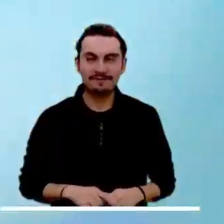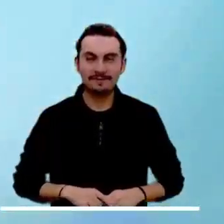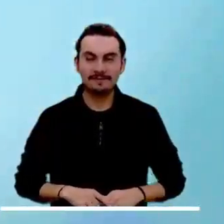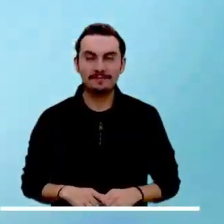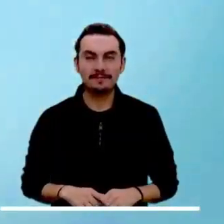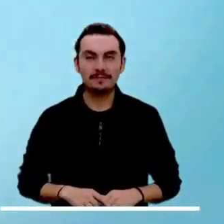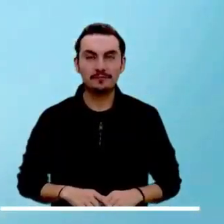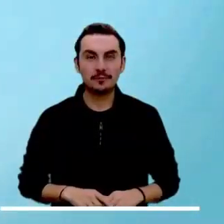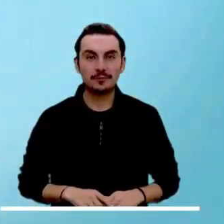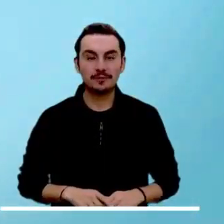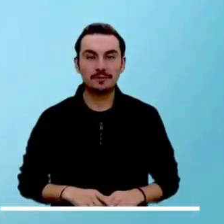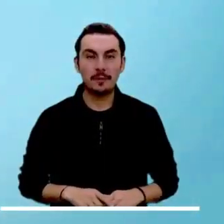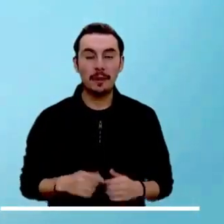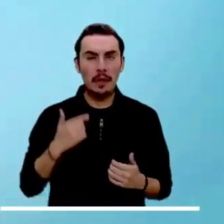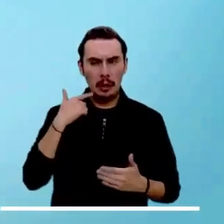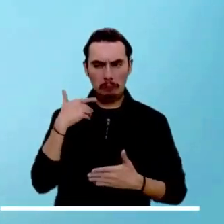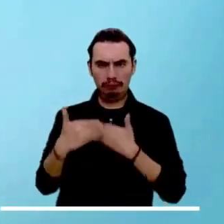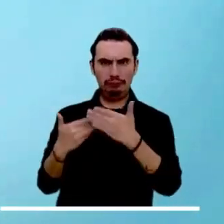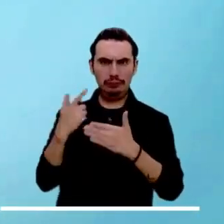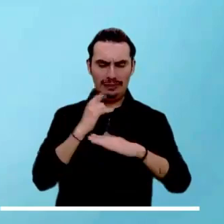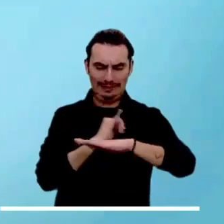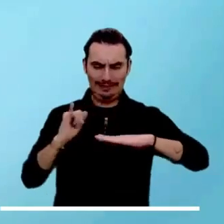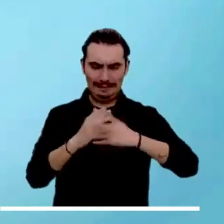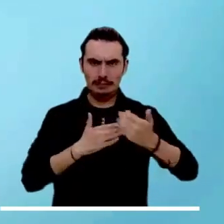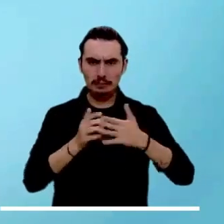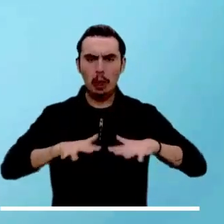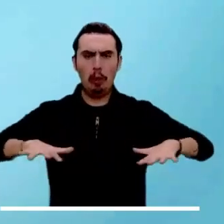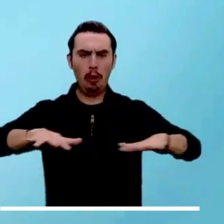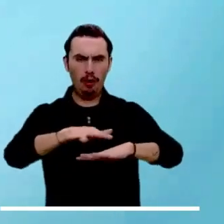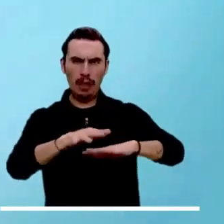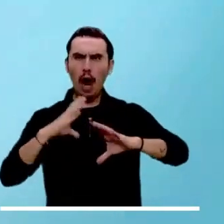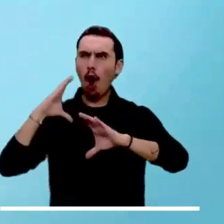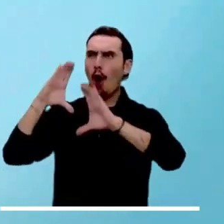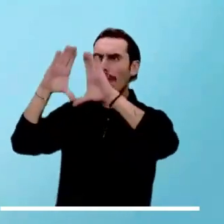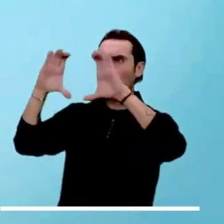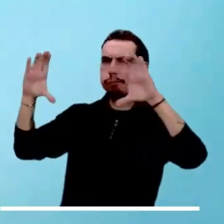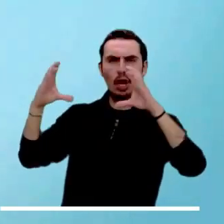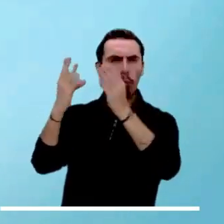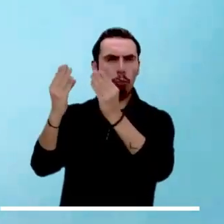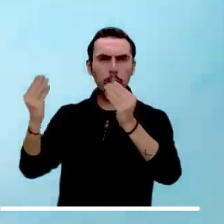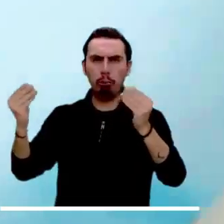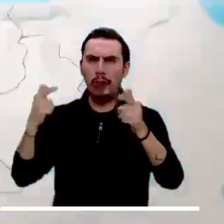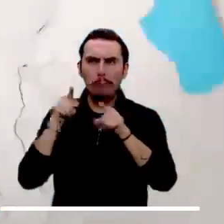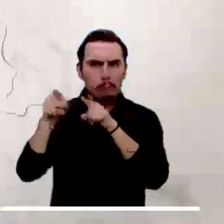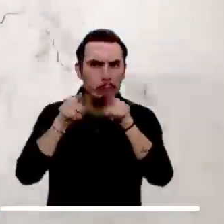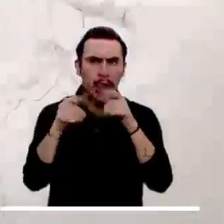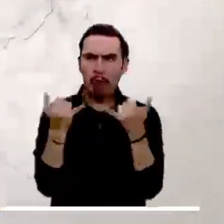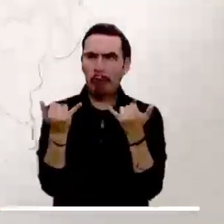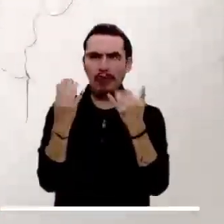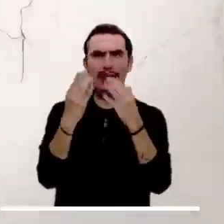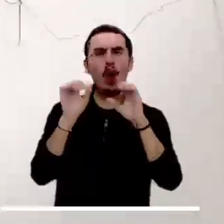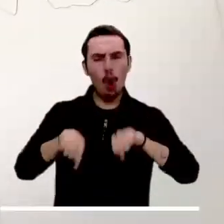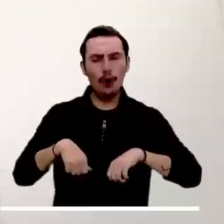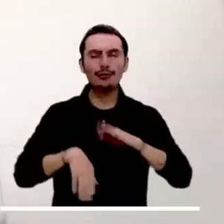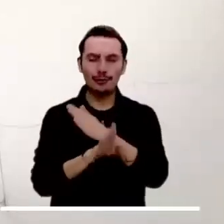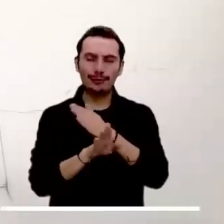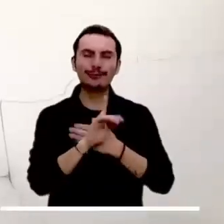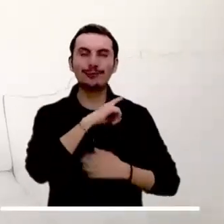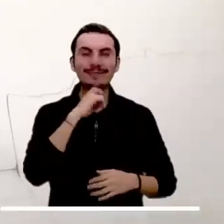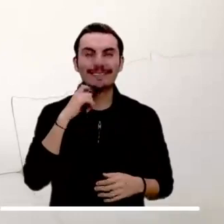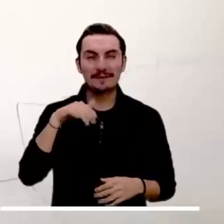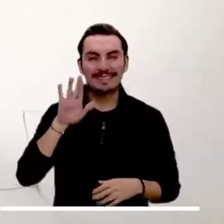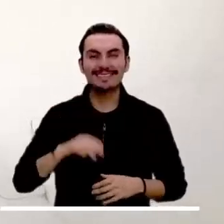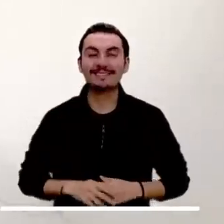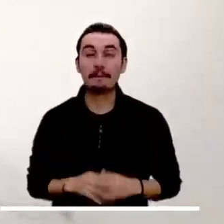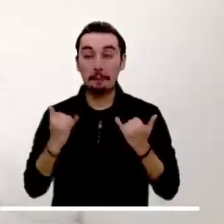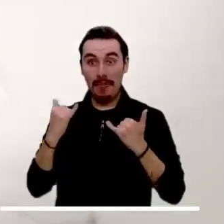Pocas nubes se podrán observar en las islas de San Andrés y Providencia, donde también se mantendrán las condiciones secas. El cielo